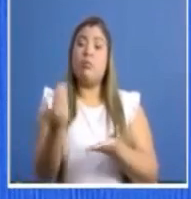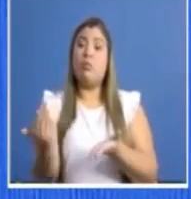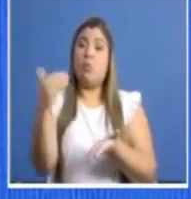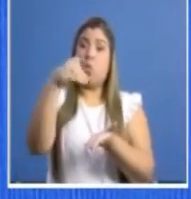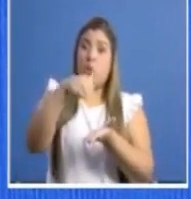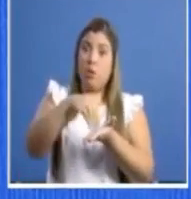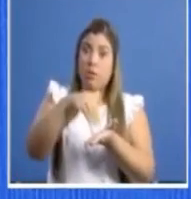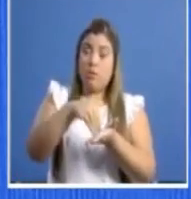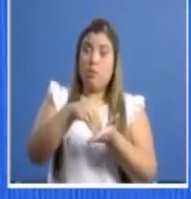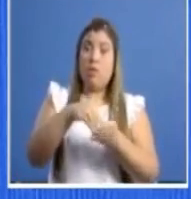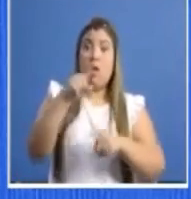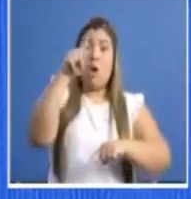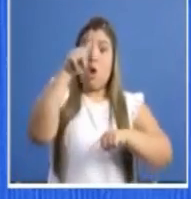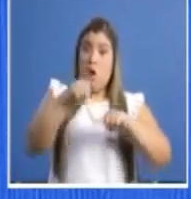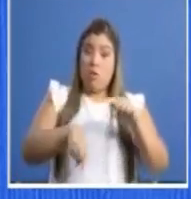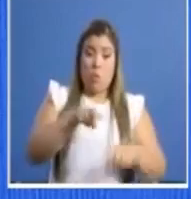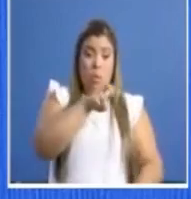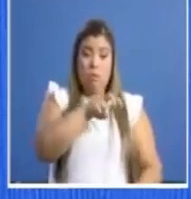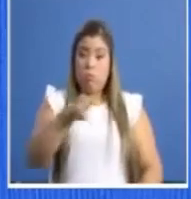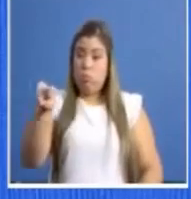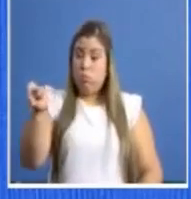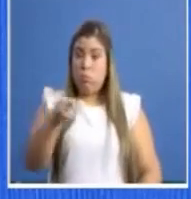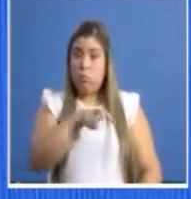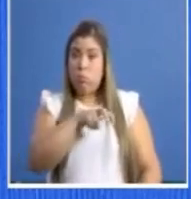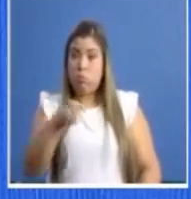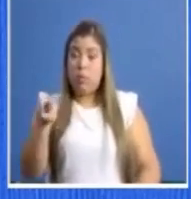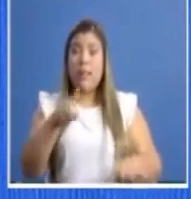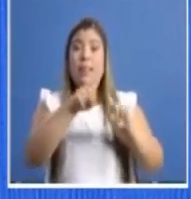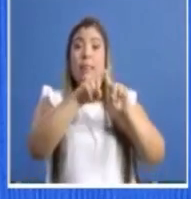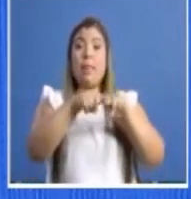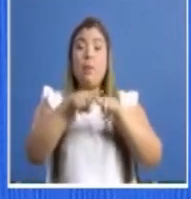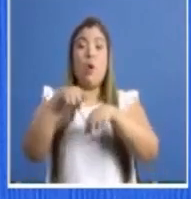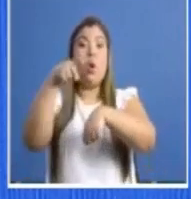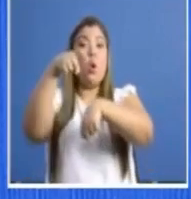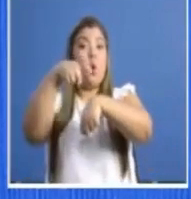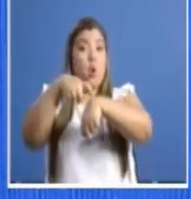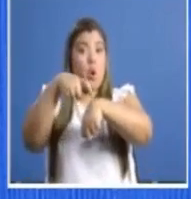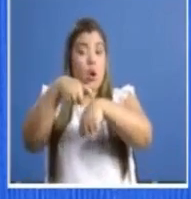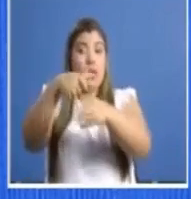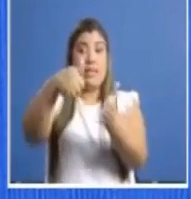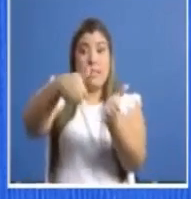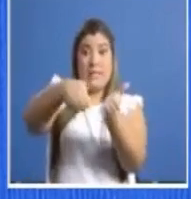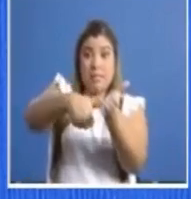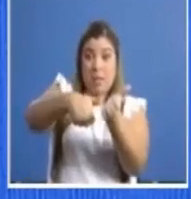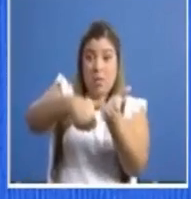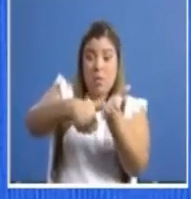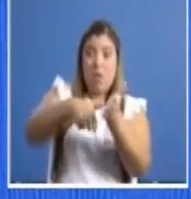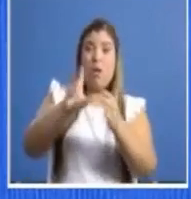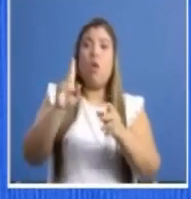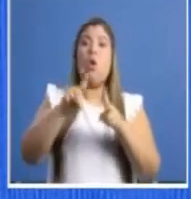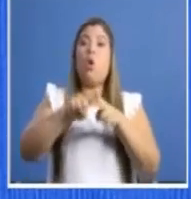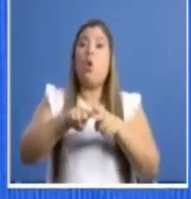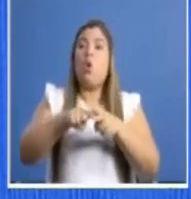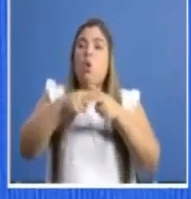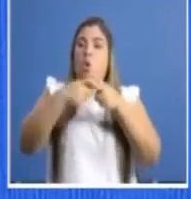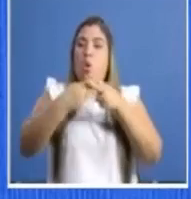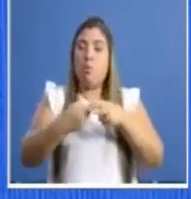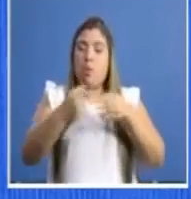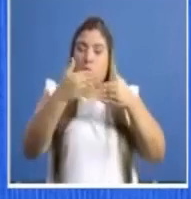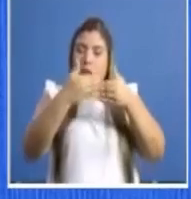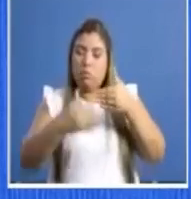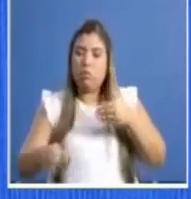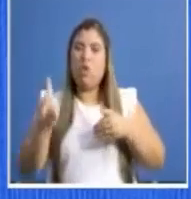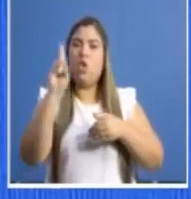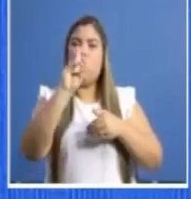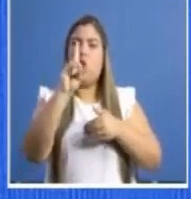la restricción de movilidad para los horarios de acuerdo al sexo y número de cédula será de estricto cumplimiento en las